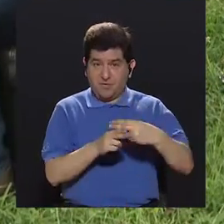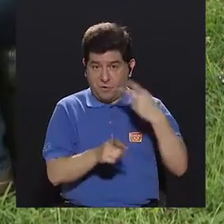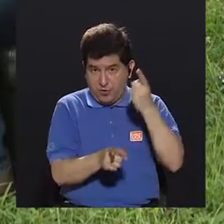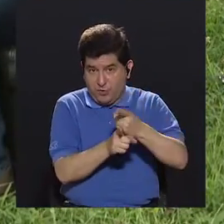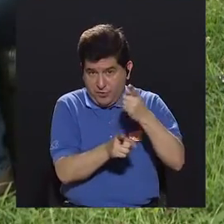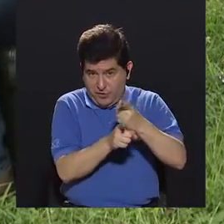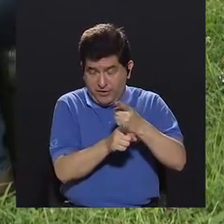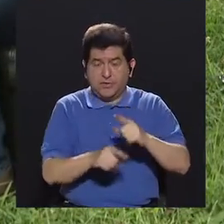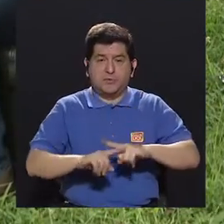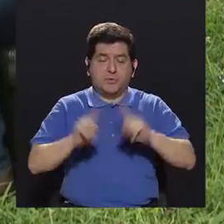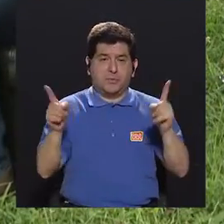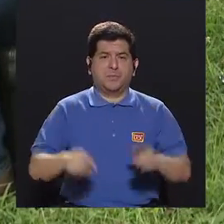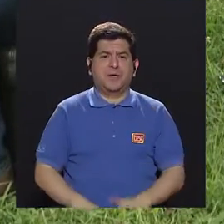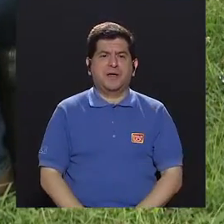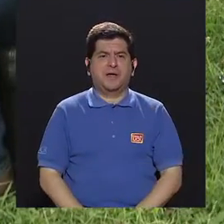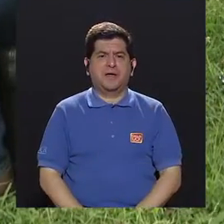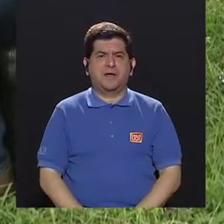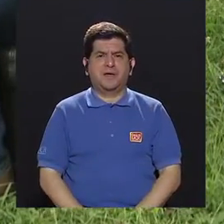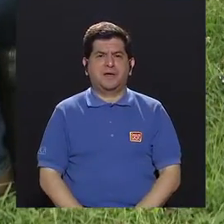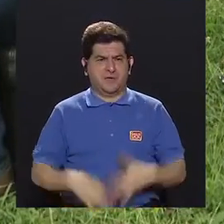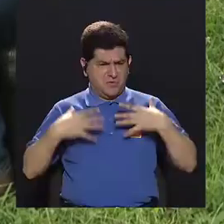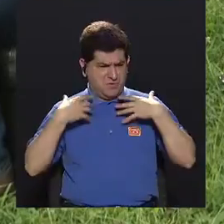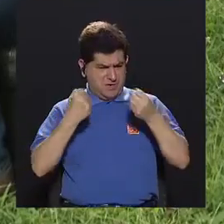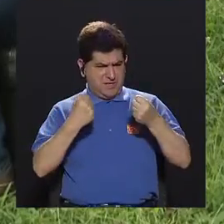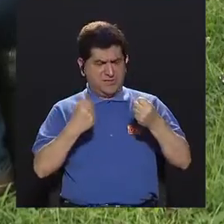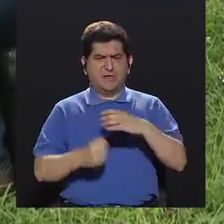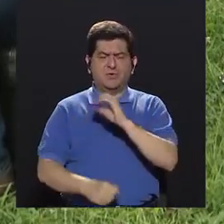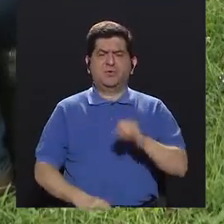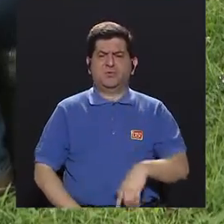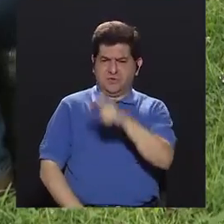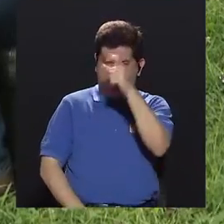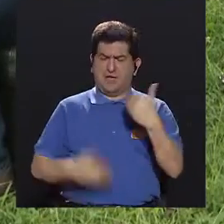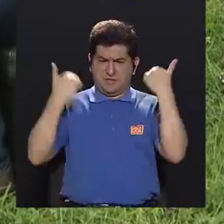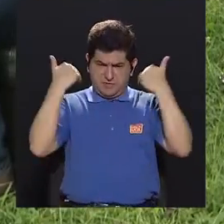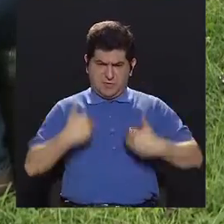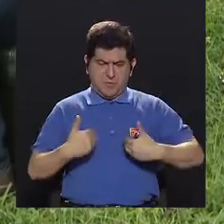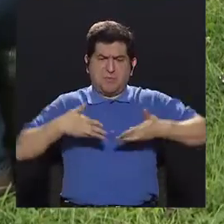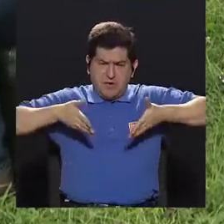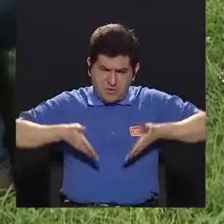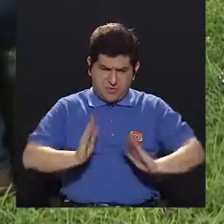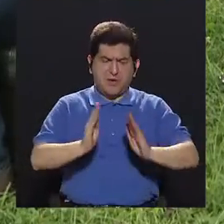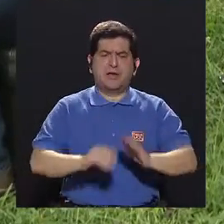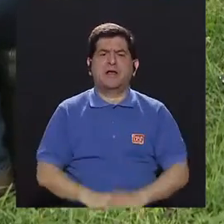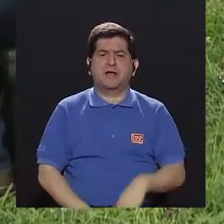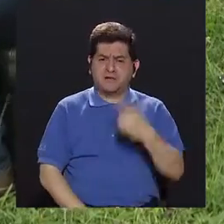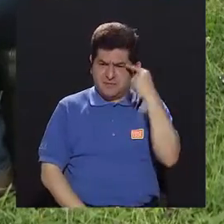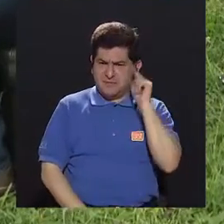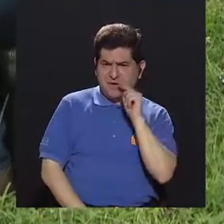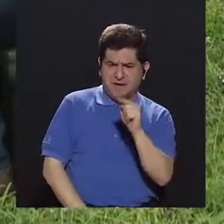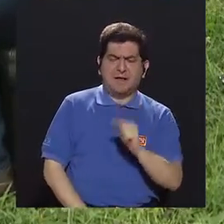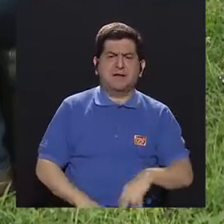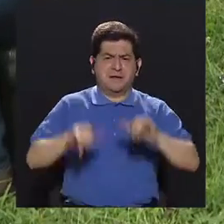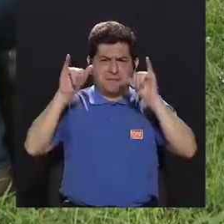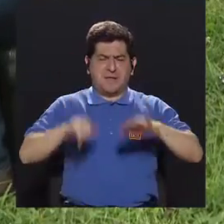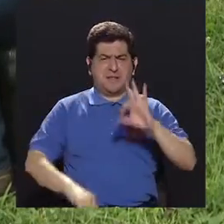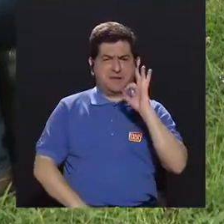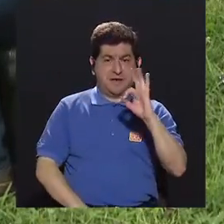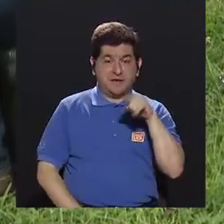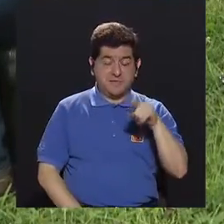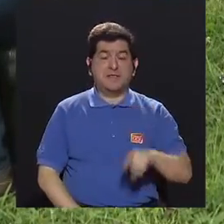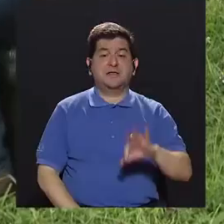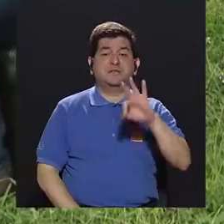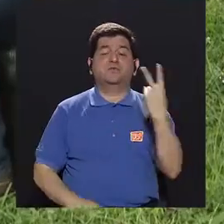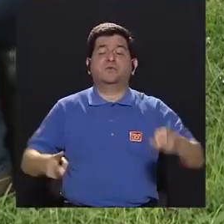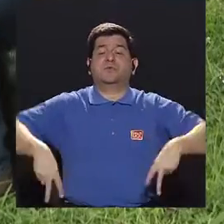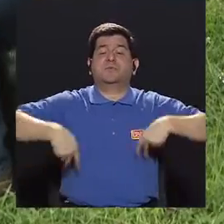Correcto. Pero la salud, el ser humano nació para el bienestar, estar bien. Y eso es lo que podemos invitar como una forma de